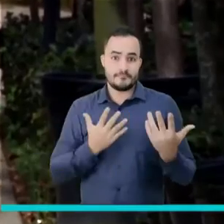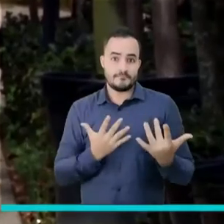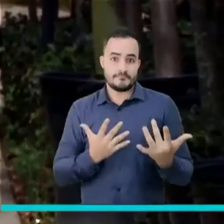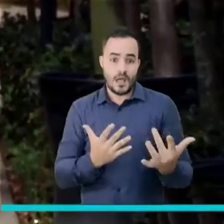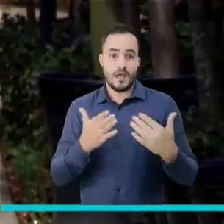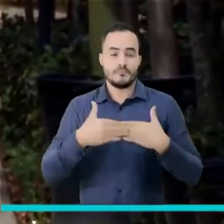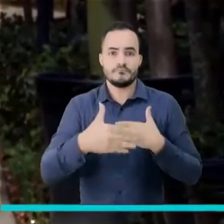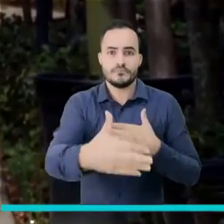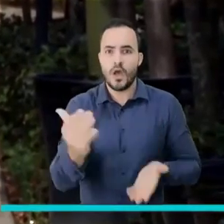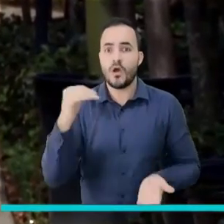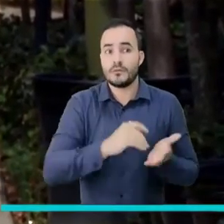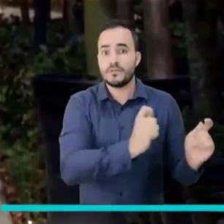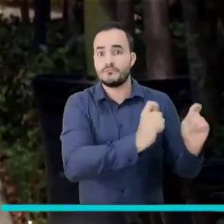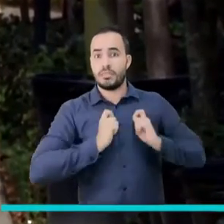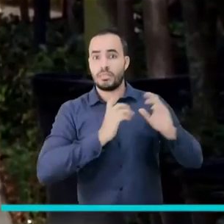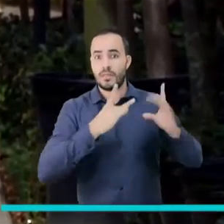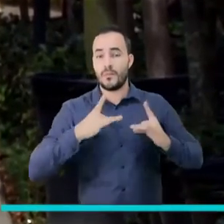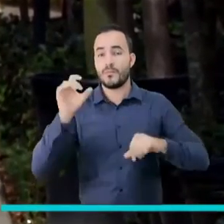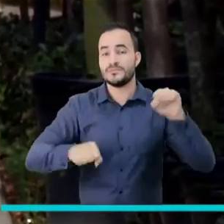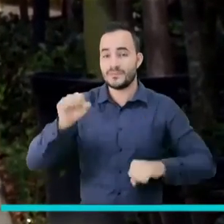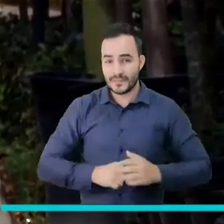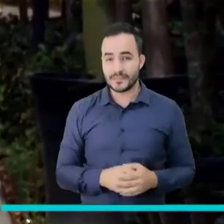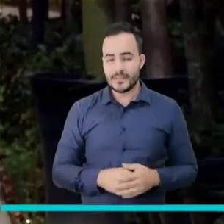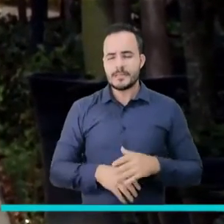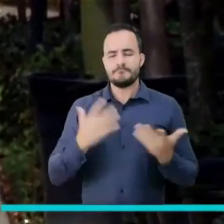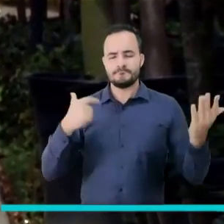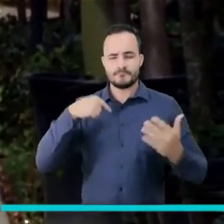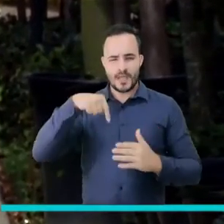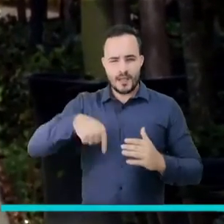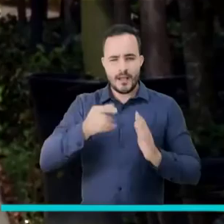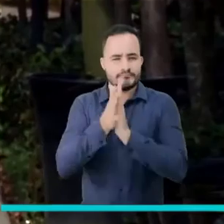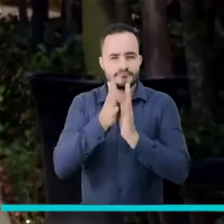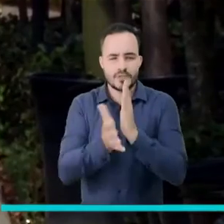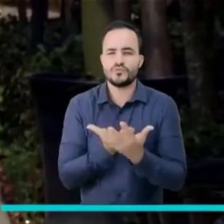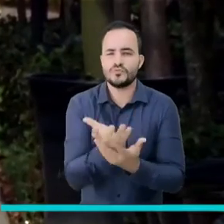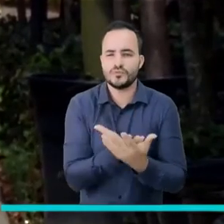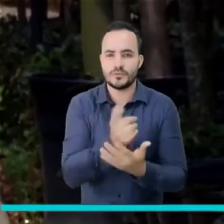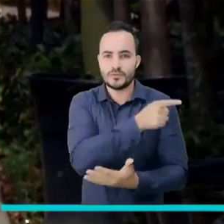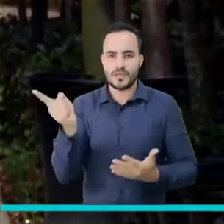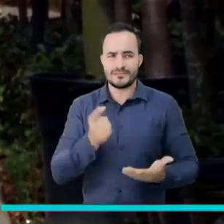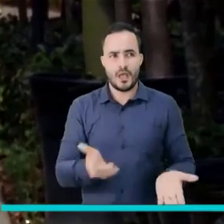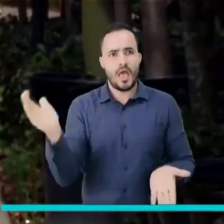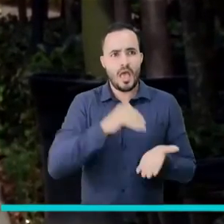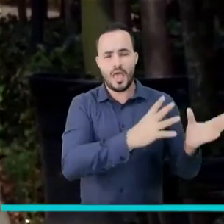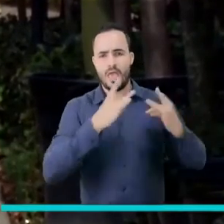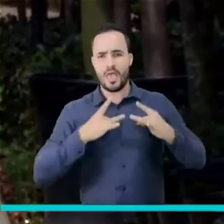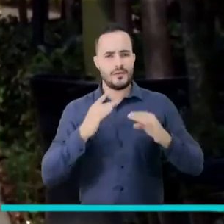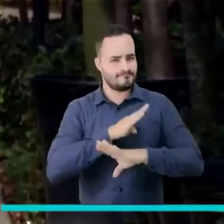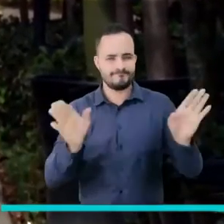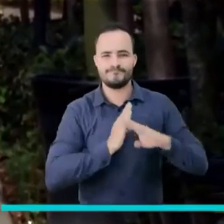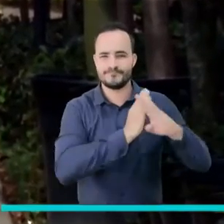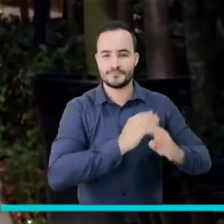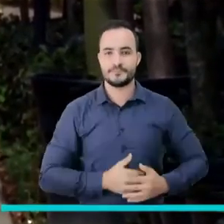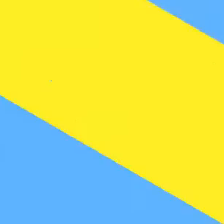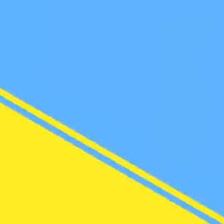COVID-19, las personas pueden volver a contagiarse? En Medellín Conecta TV entregamos algunas recomendaciones para evitar